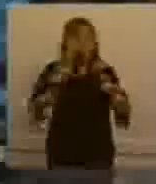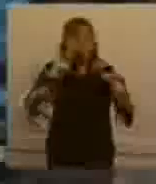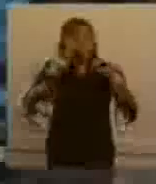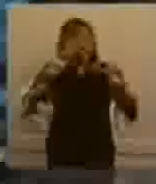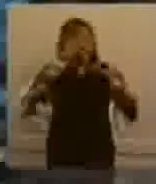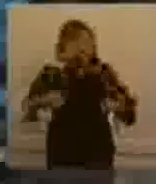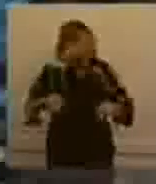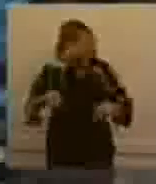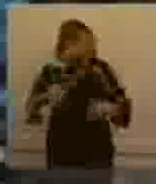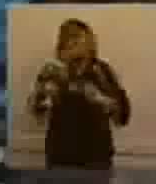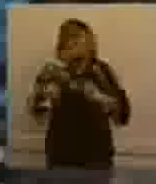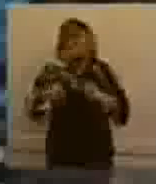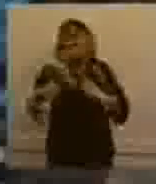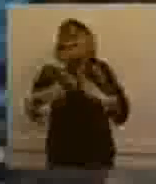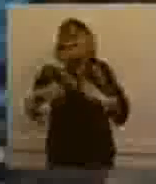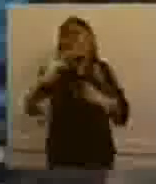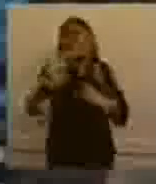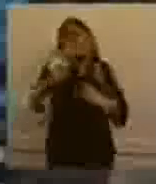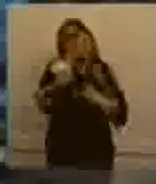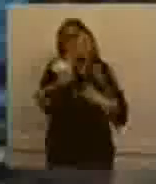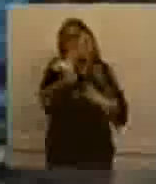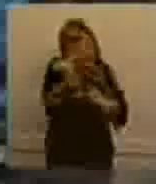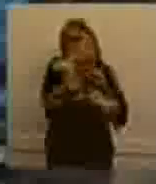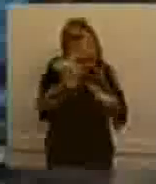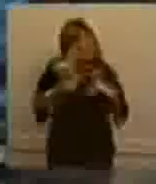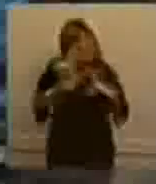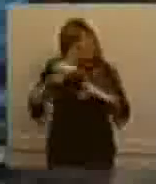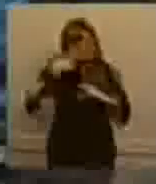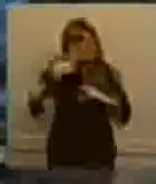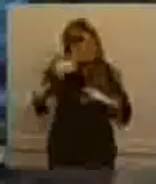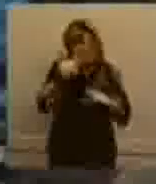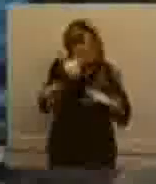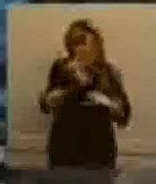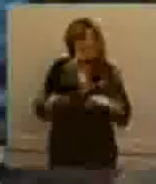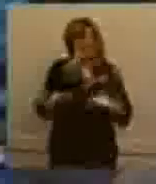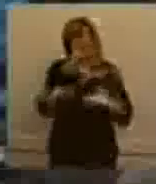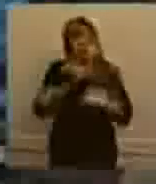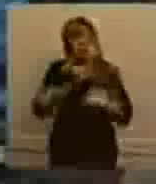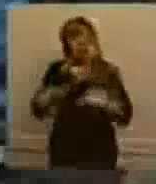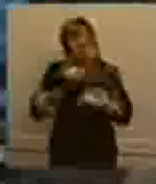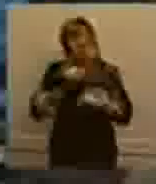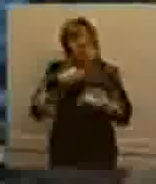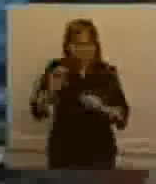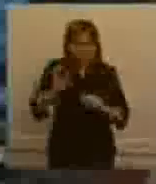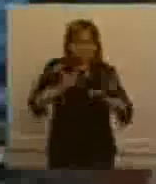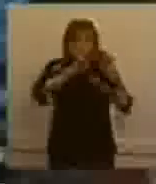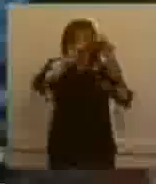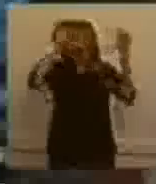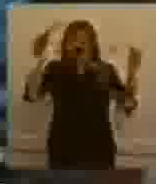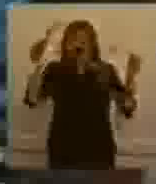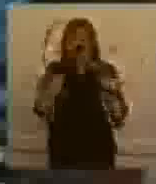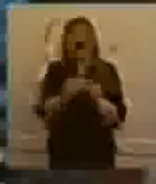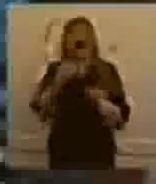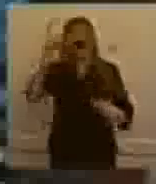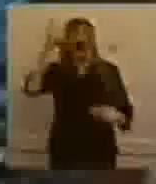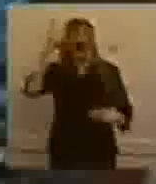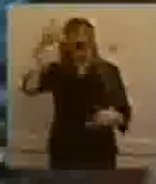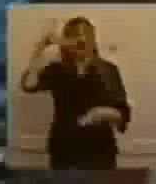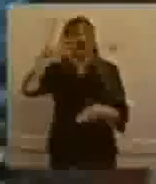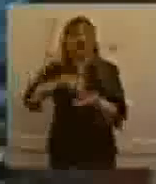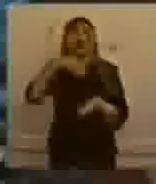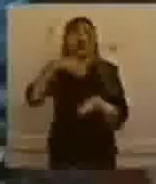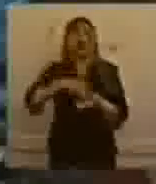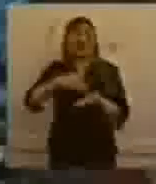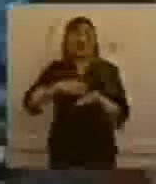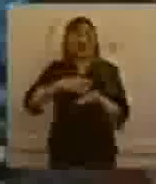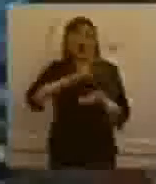localidades de Villa Llanquín, Corralito y Niranau, quinientos mil pesos, y eso es un total de diez millones de pesos para atender